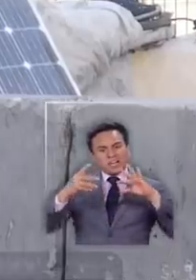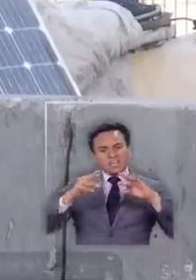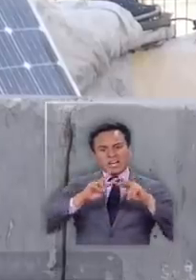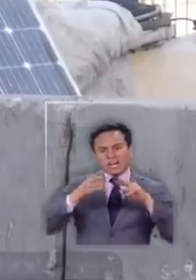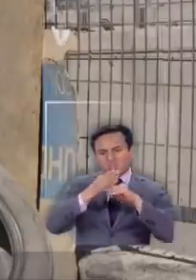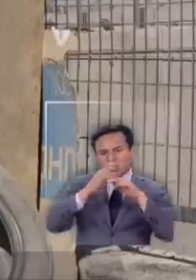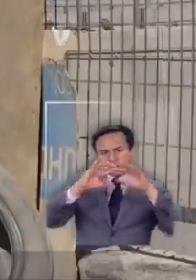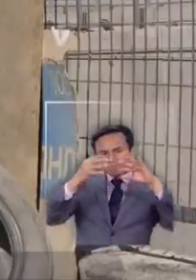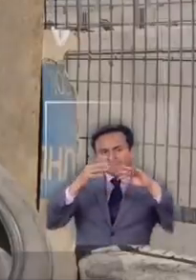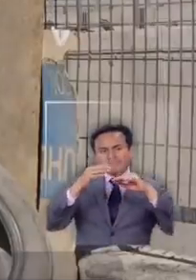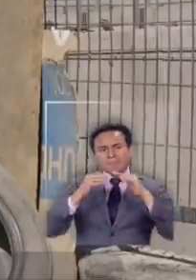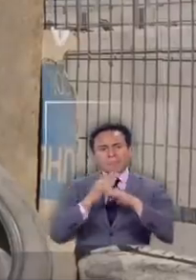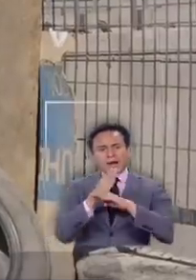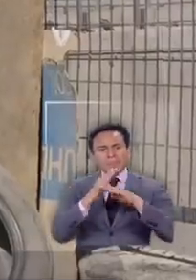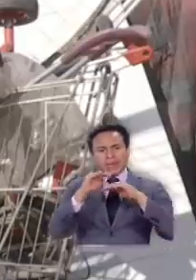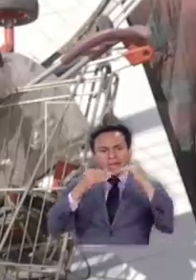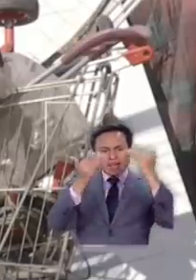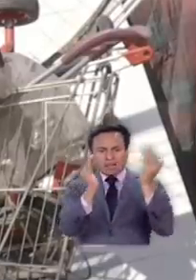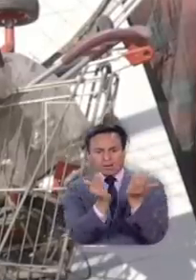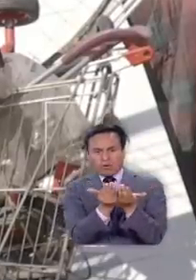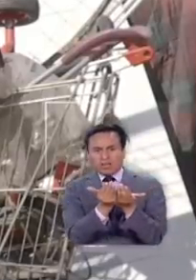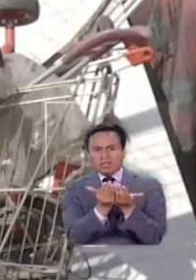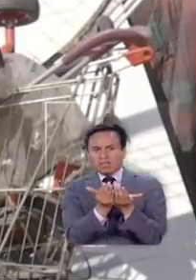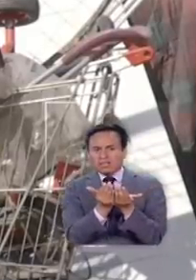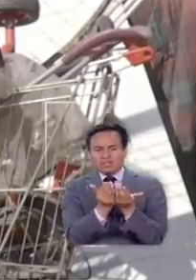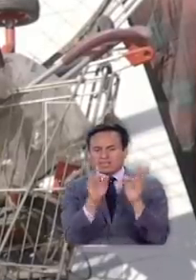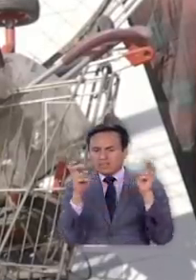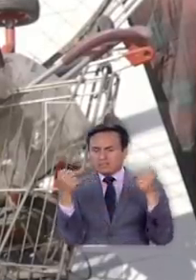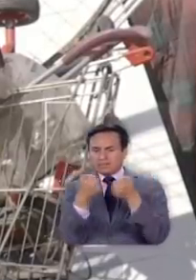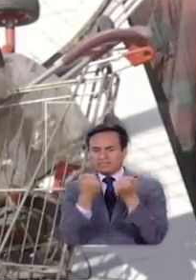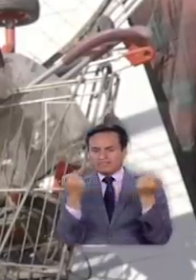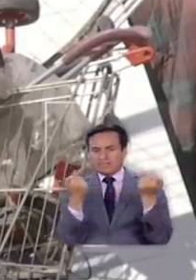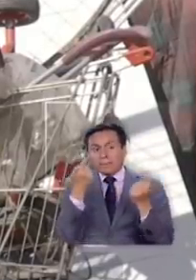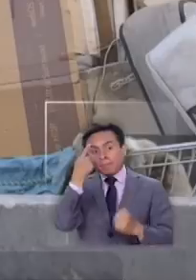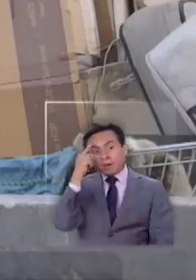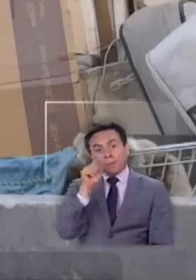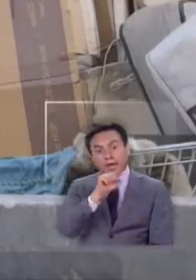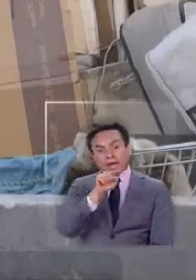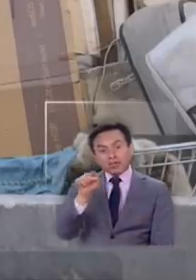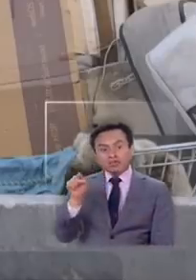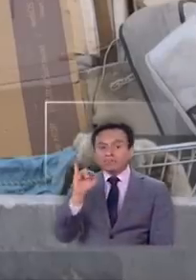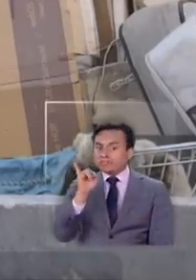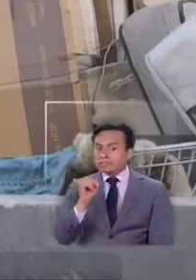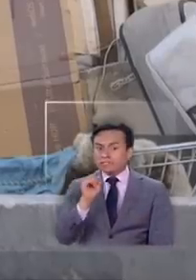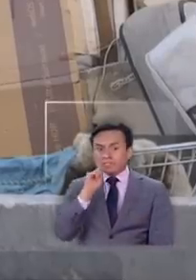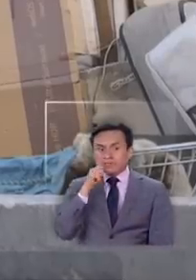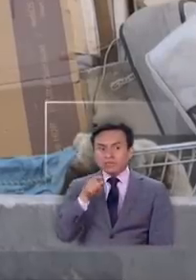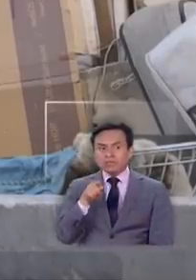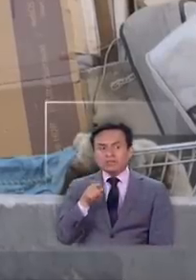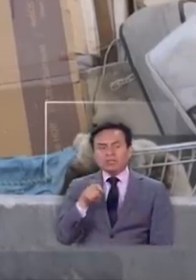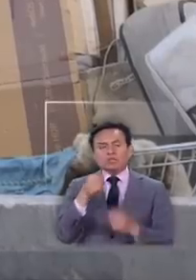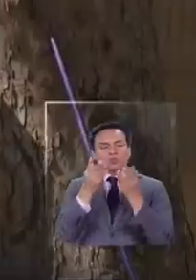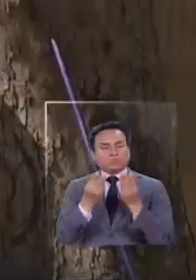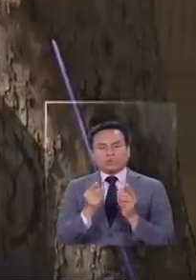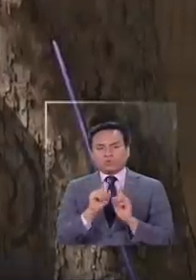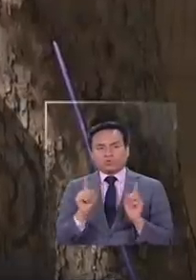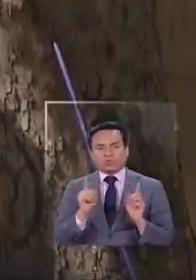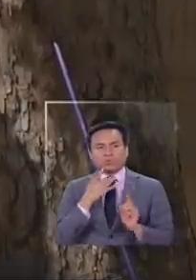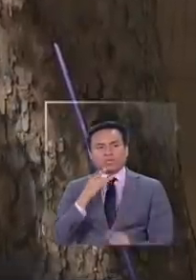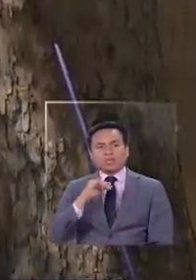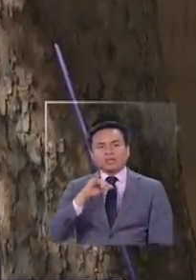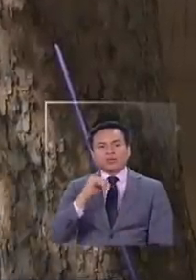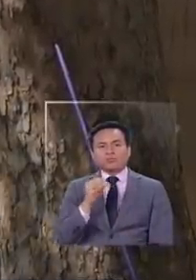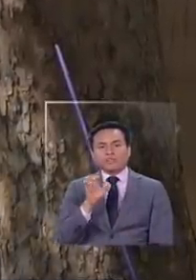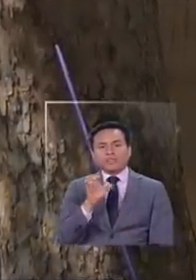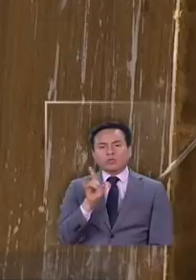cartones y retazos de madera jamás entraría en esa categoría pero para ellos sí y no son pocos José Luis